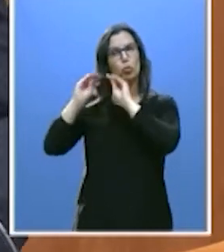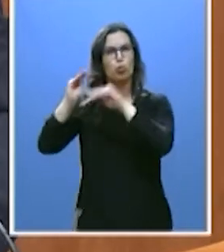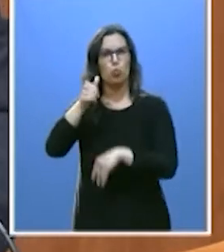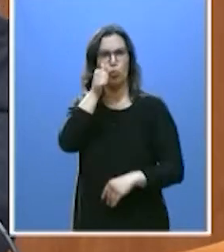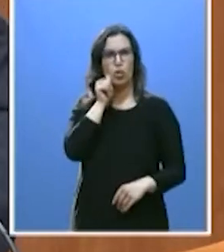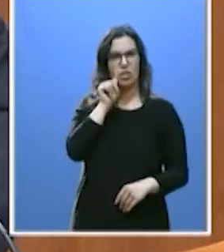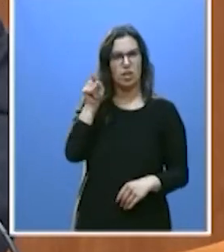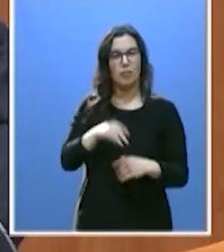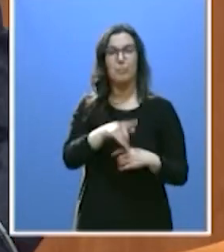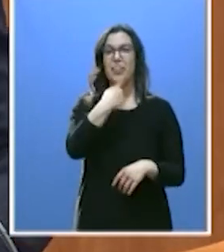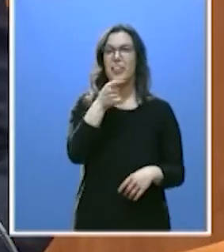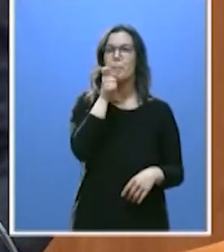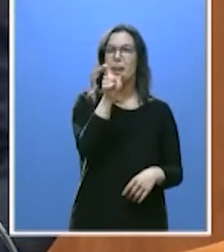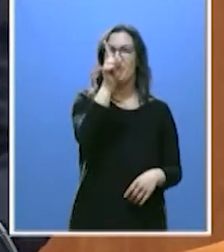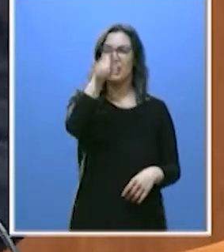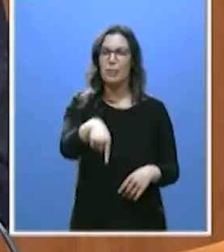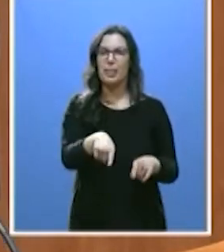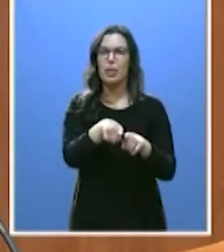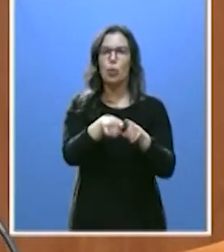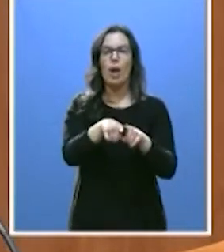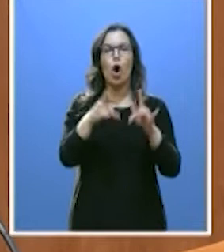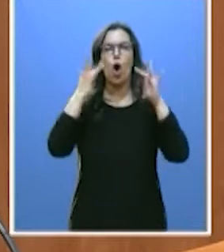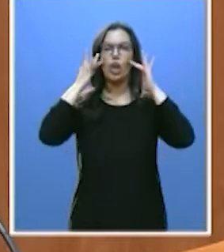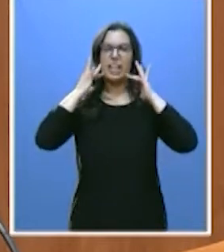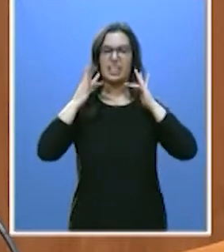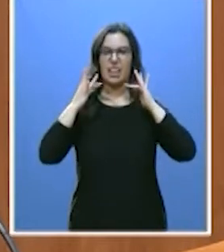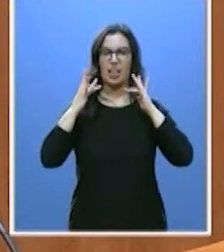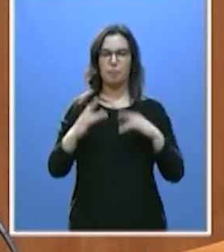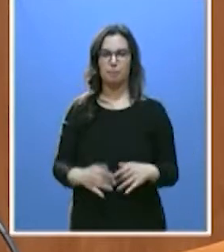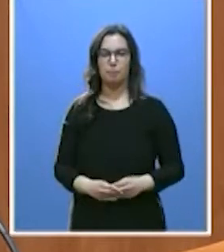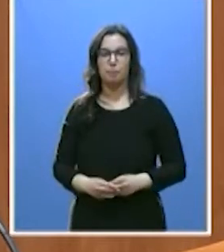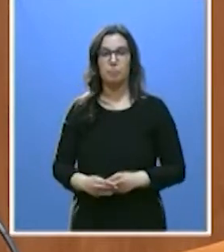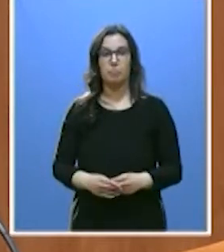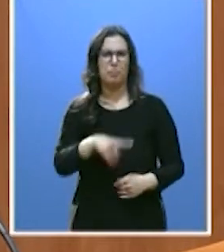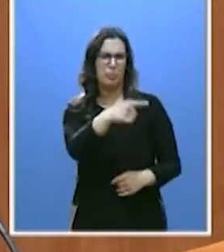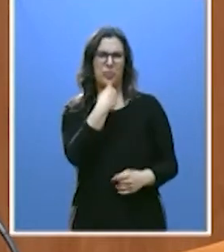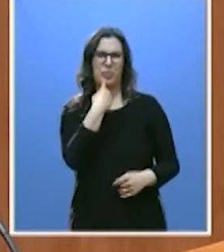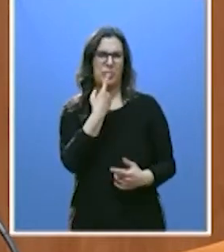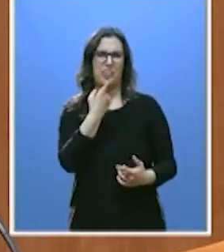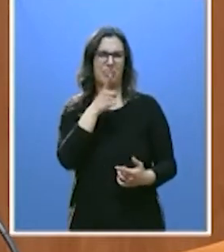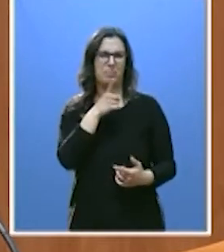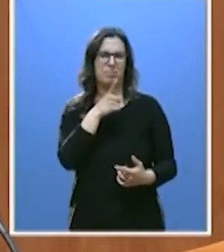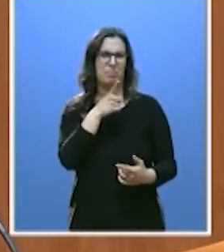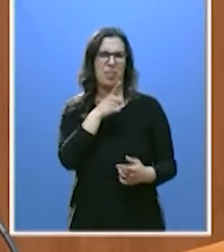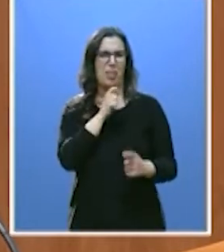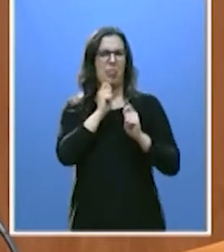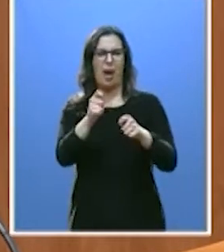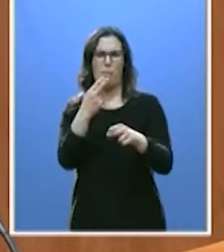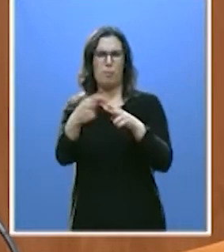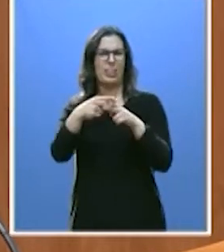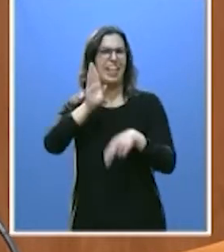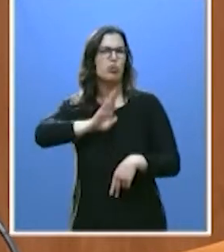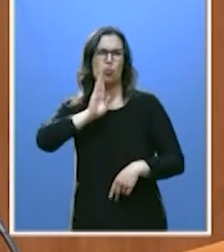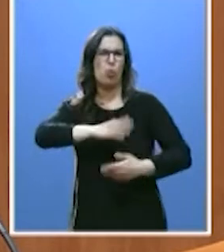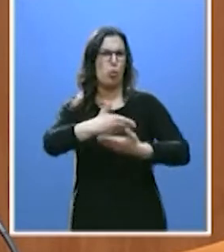Honestidad. Esa es otra palabra. Usted ha embarrado la política en esta tierra. Ha incumplido sus